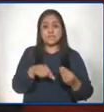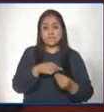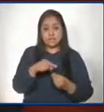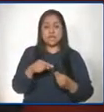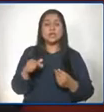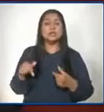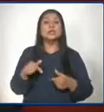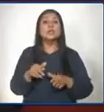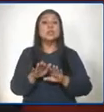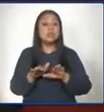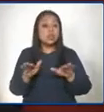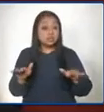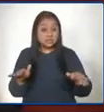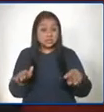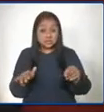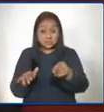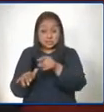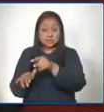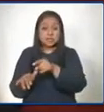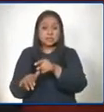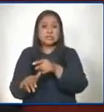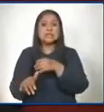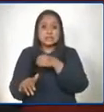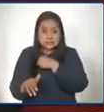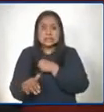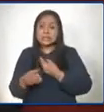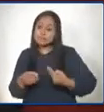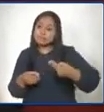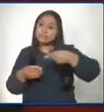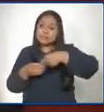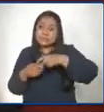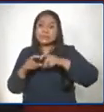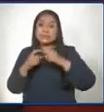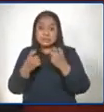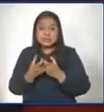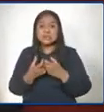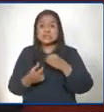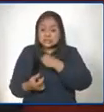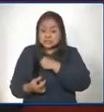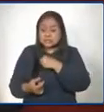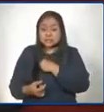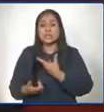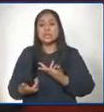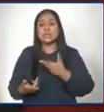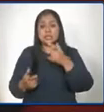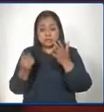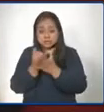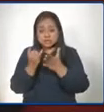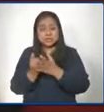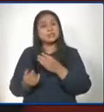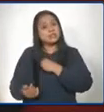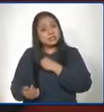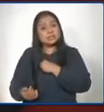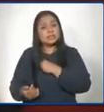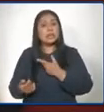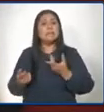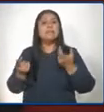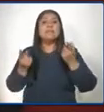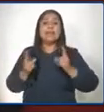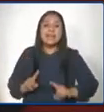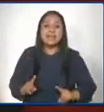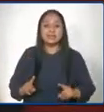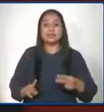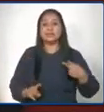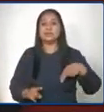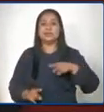Los niños no solo quieren estar en la escuela, ellos quieren estar en la escuela y en los institutos. Pero nosotros,